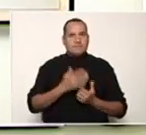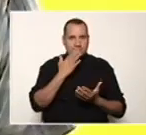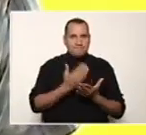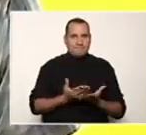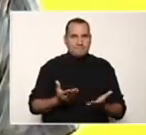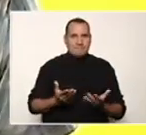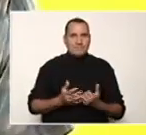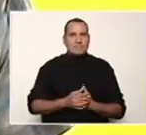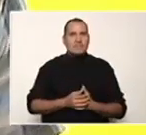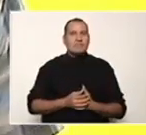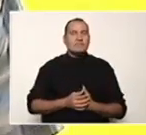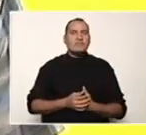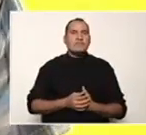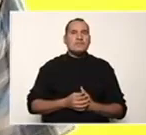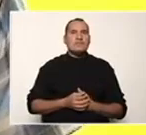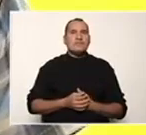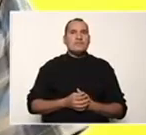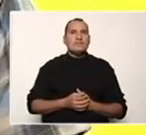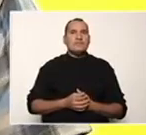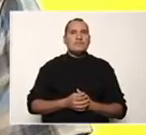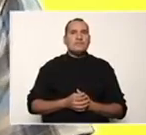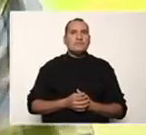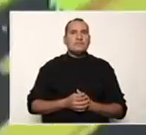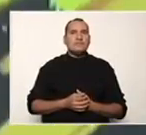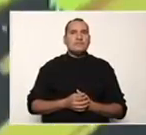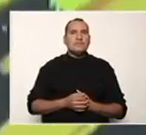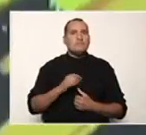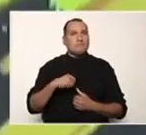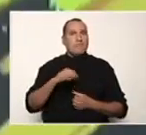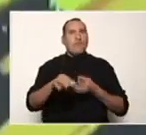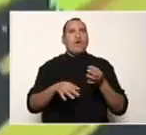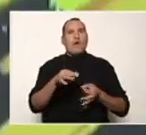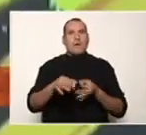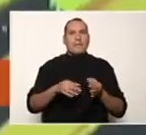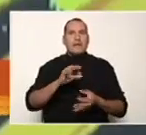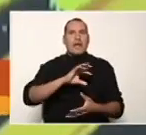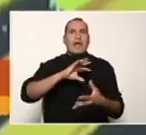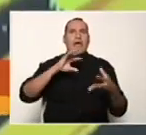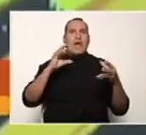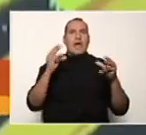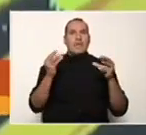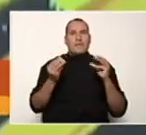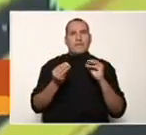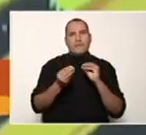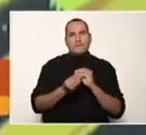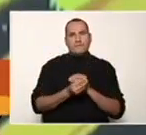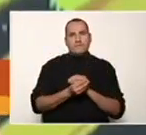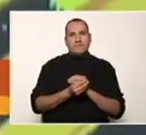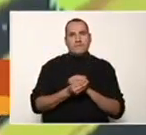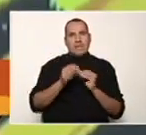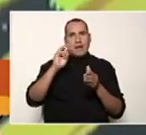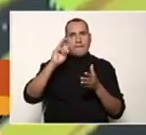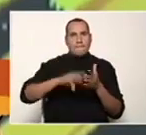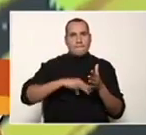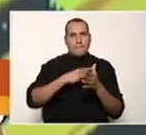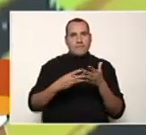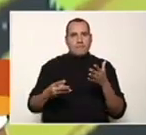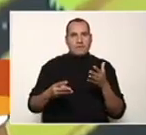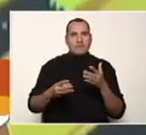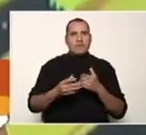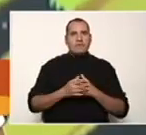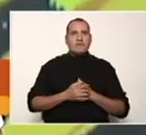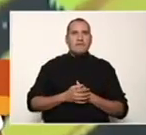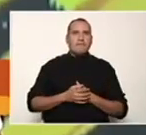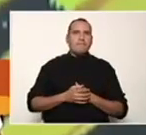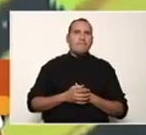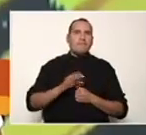¿Qué vamos a tener el día de hoy en el programa? El día de hoy vamos a hablar acerca de las adaptaciones curriculares en el área de formación matemática referidas al tema